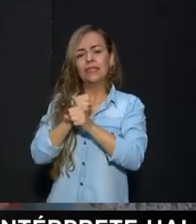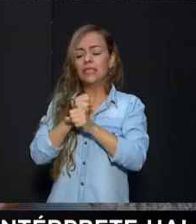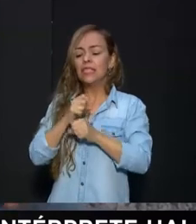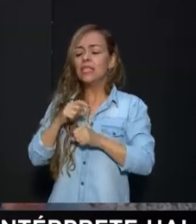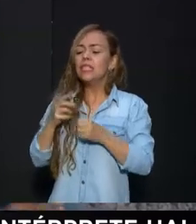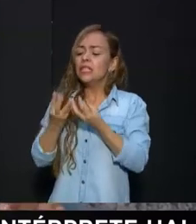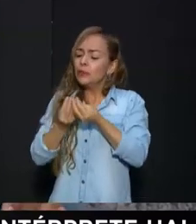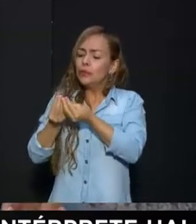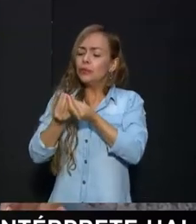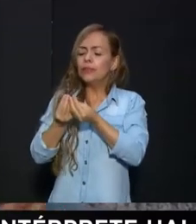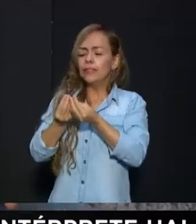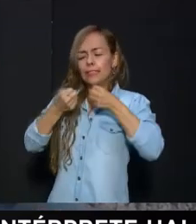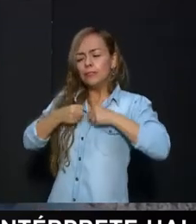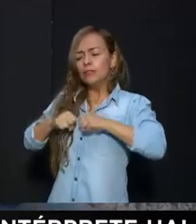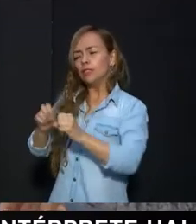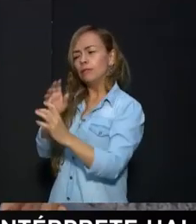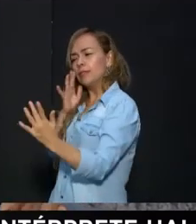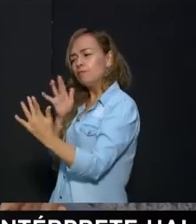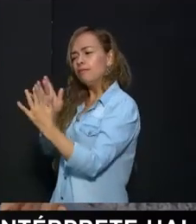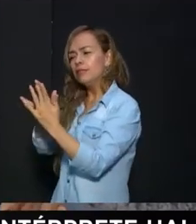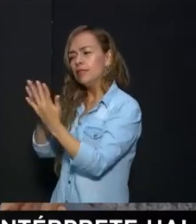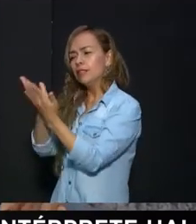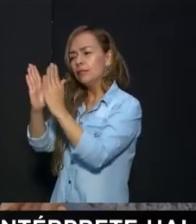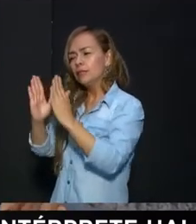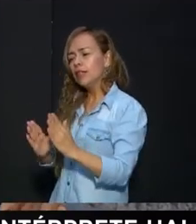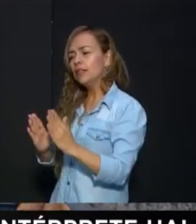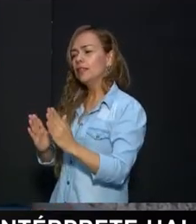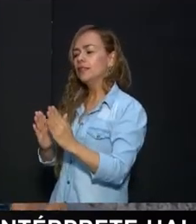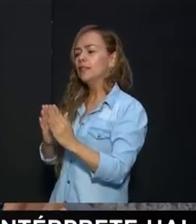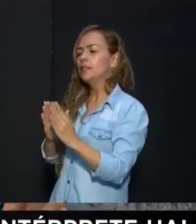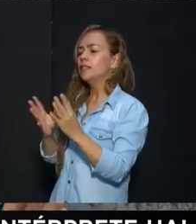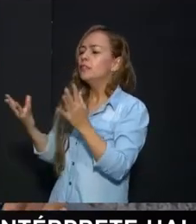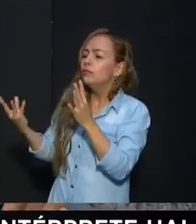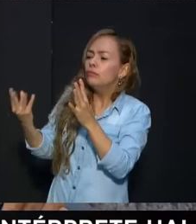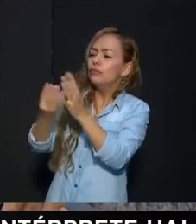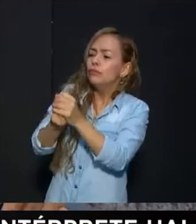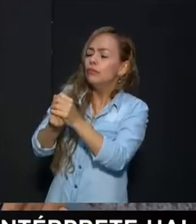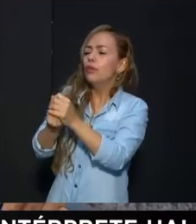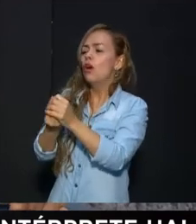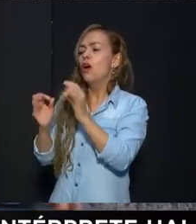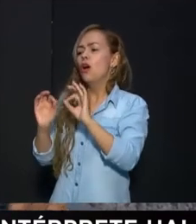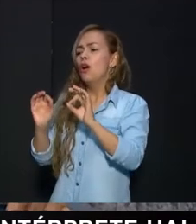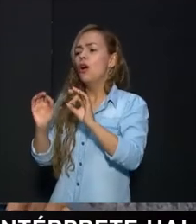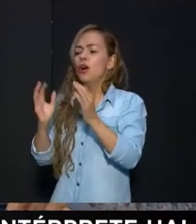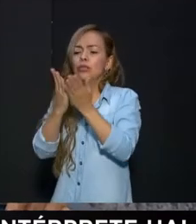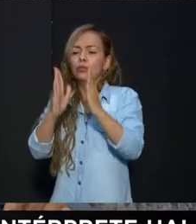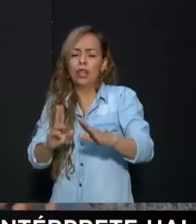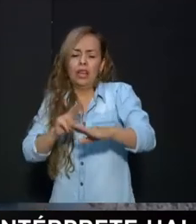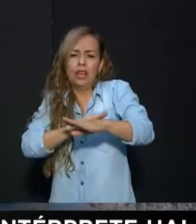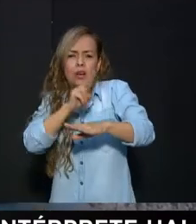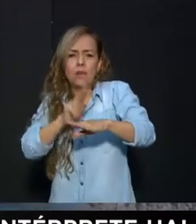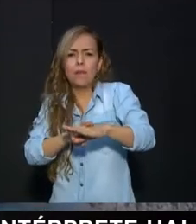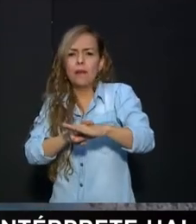llegar A cada uno de estos muchachos Llámese De inclusión Llámese Estudiantes regulados